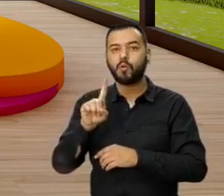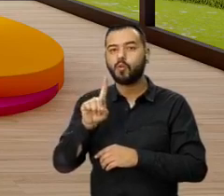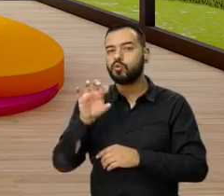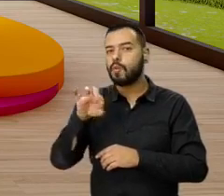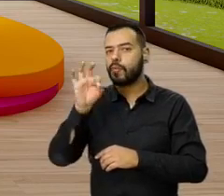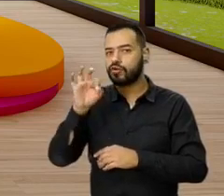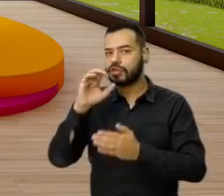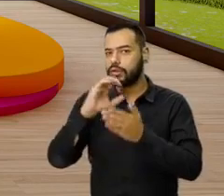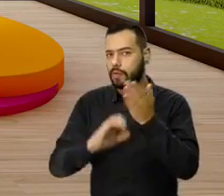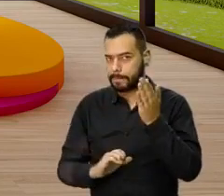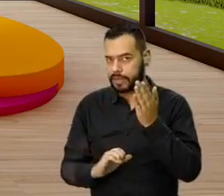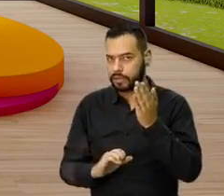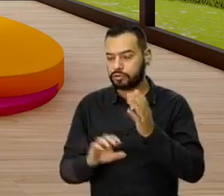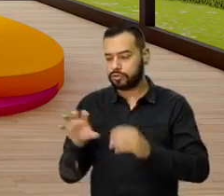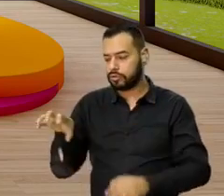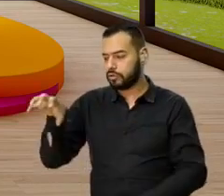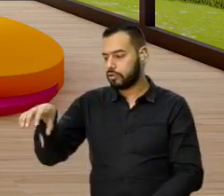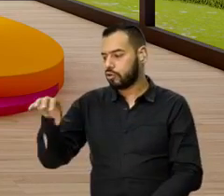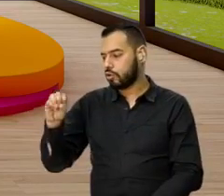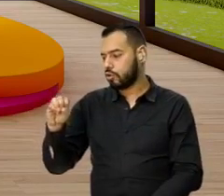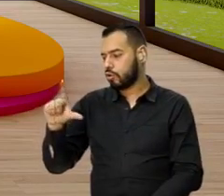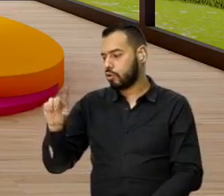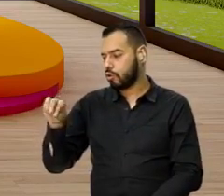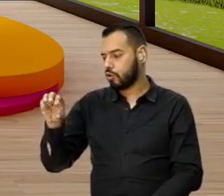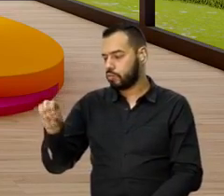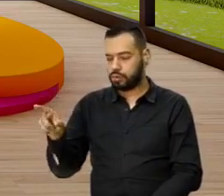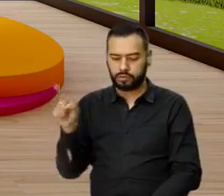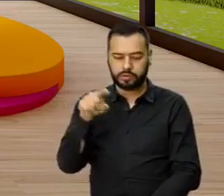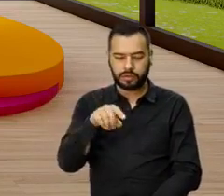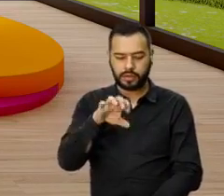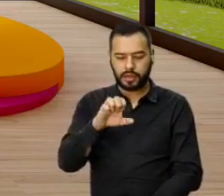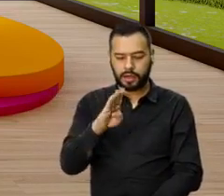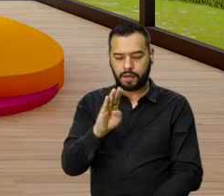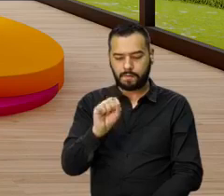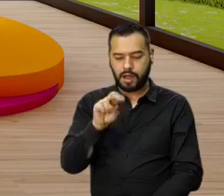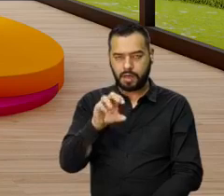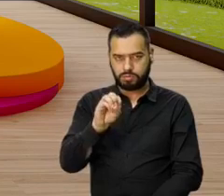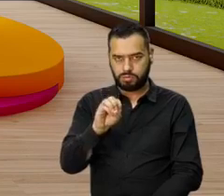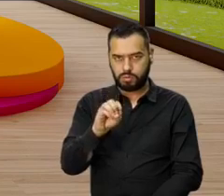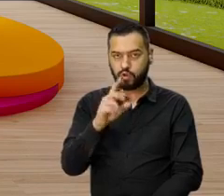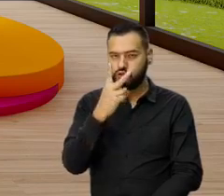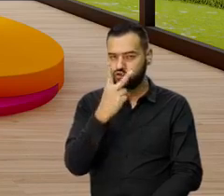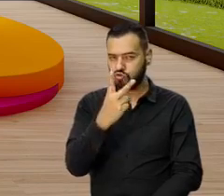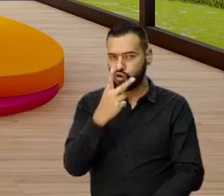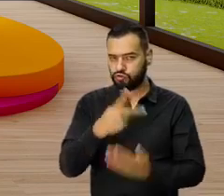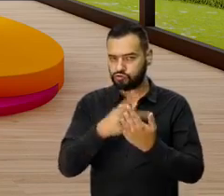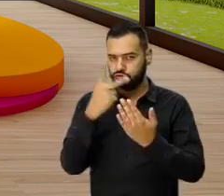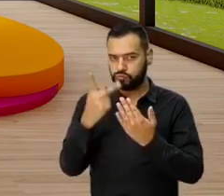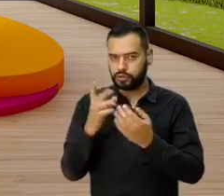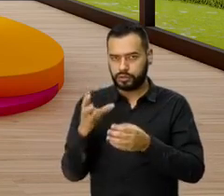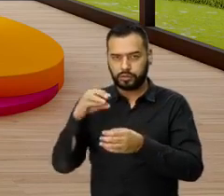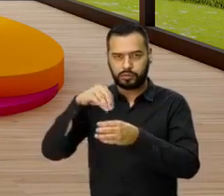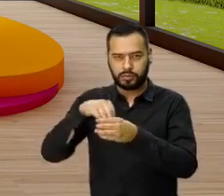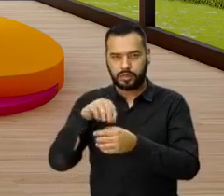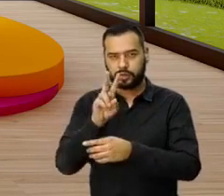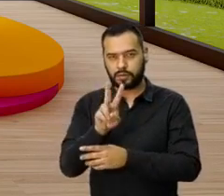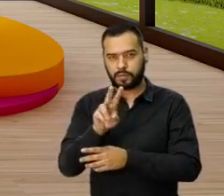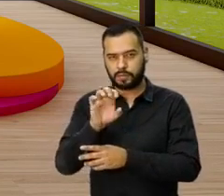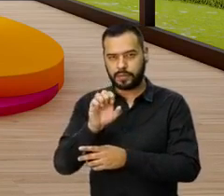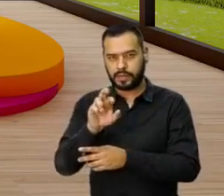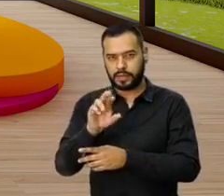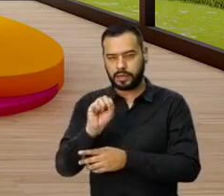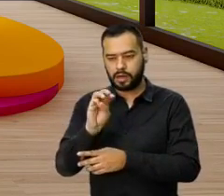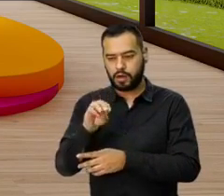pero recordando que es en Olmo y en Évano. Ok, sí, que son los dos proyectos que están dentro de Veramonte.